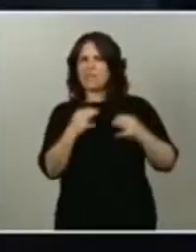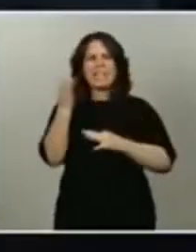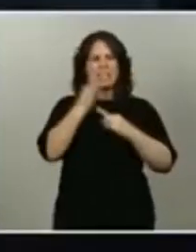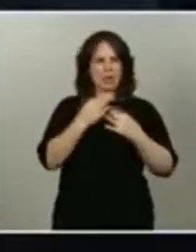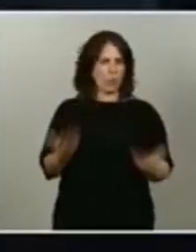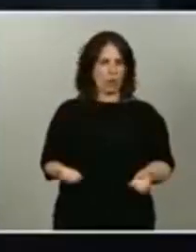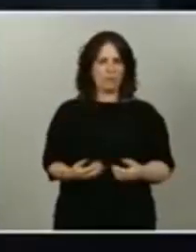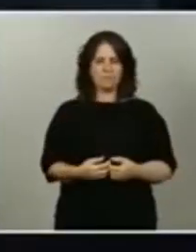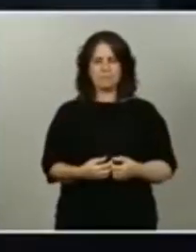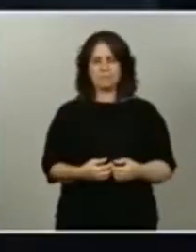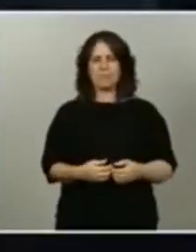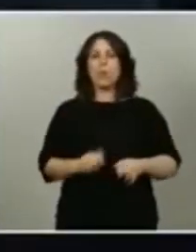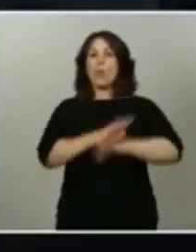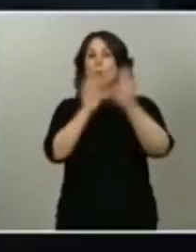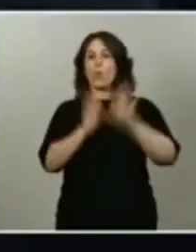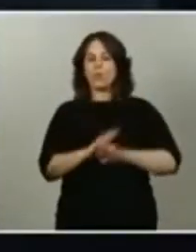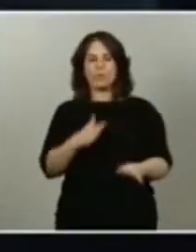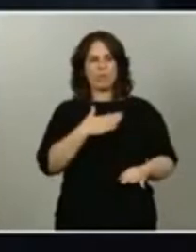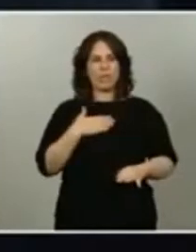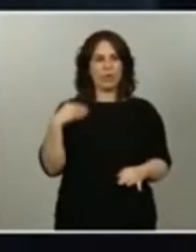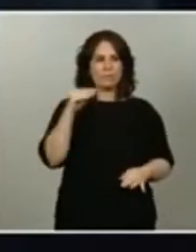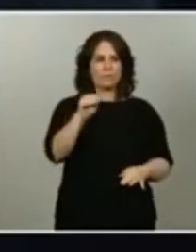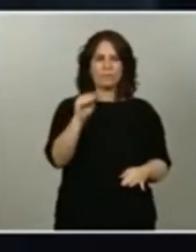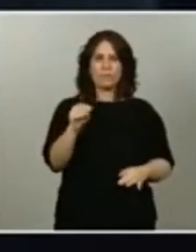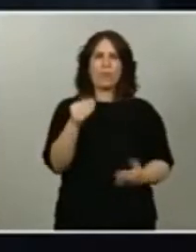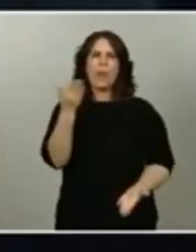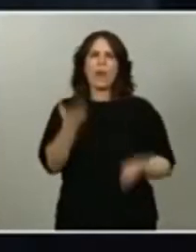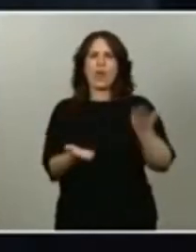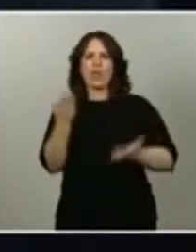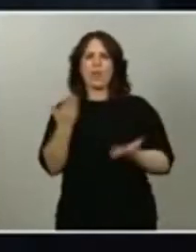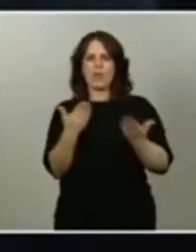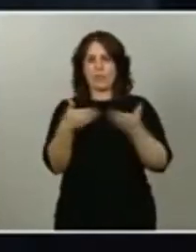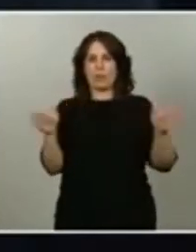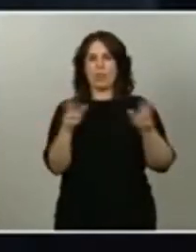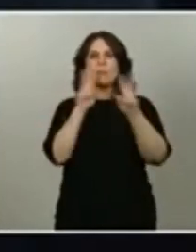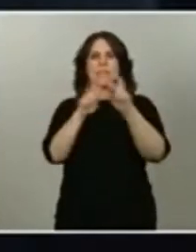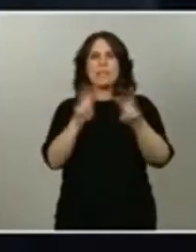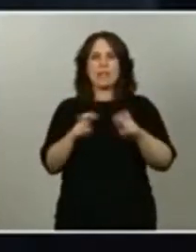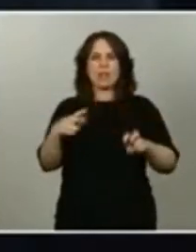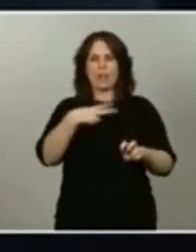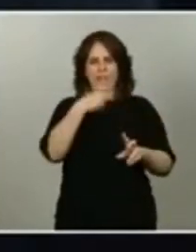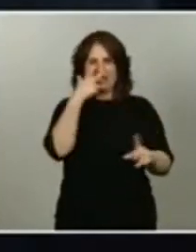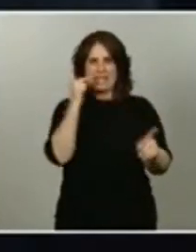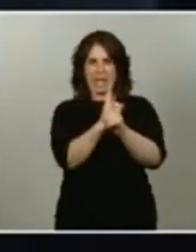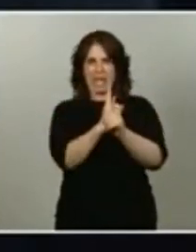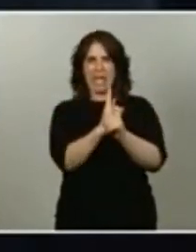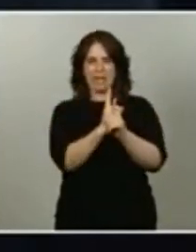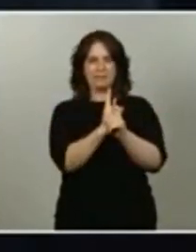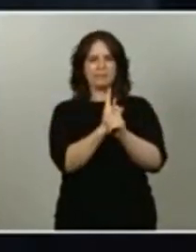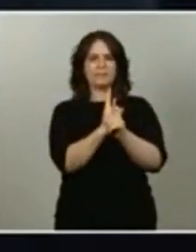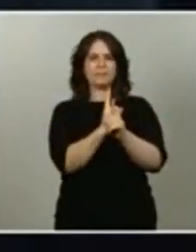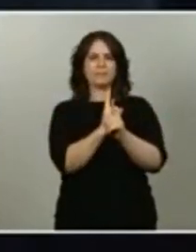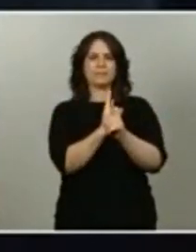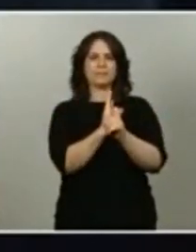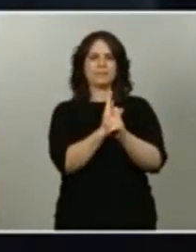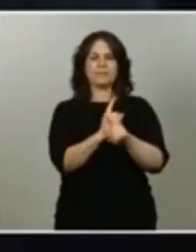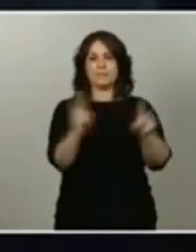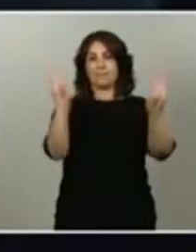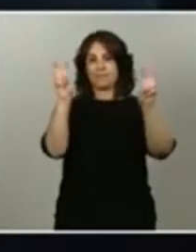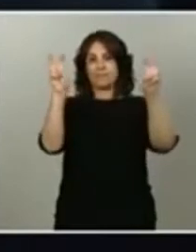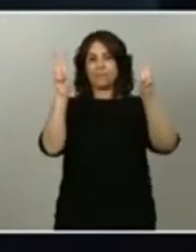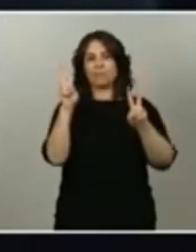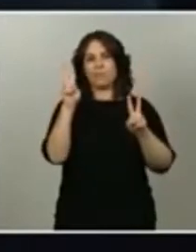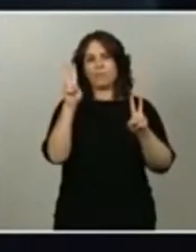valoración sobre la apertura de la investigación de la Fiscalía sobre una presunta filtración de los